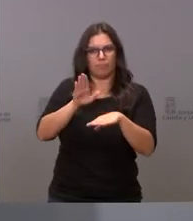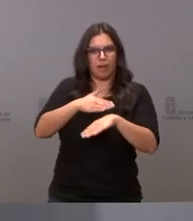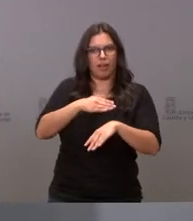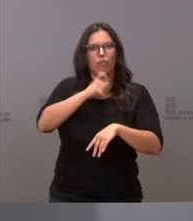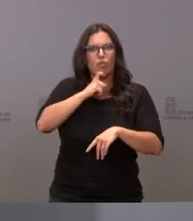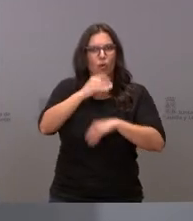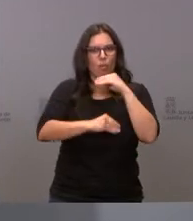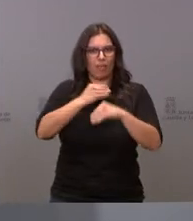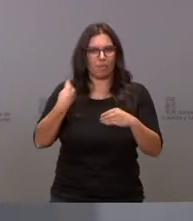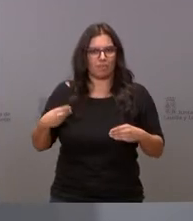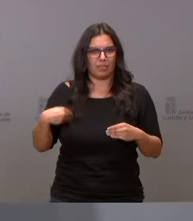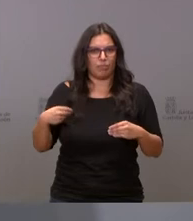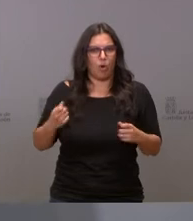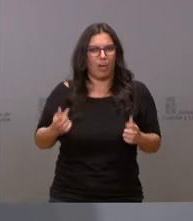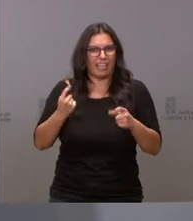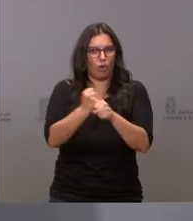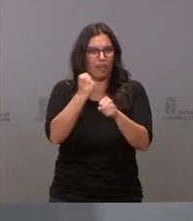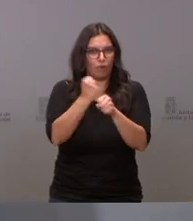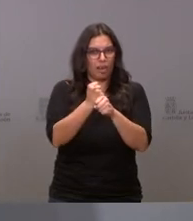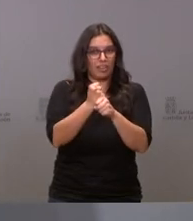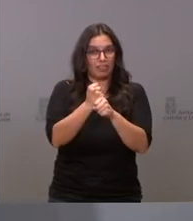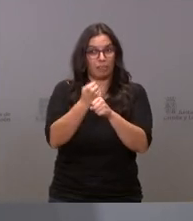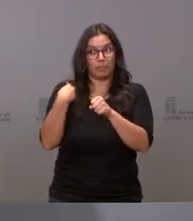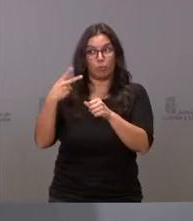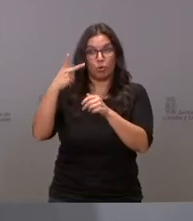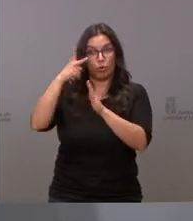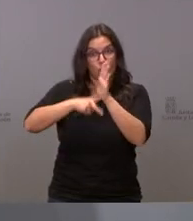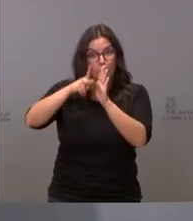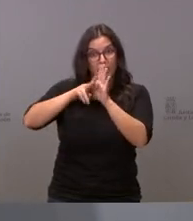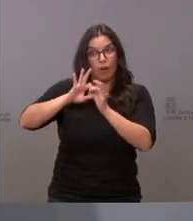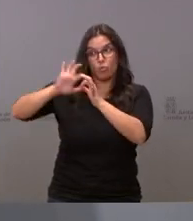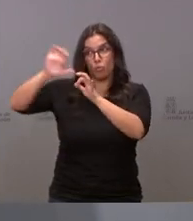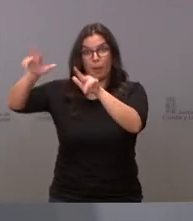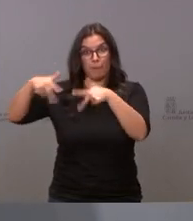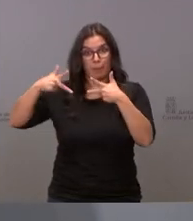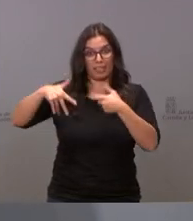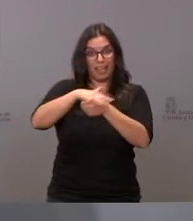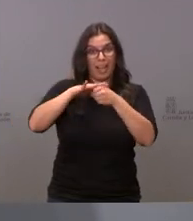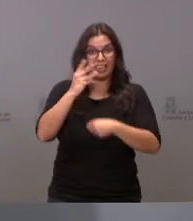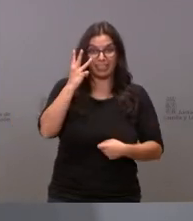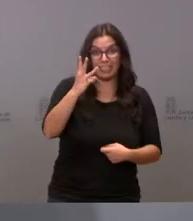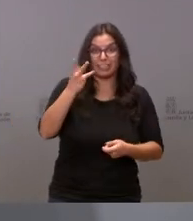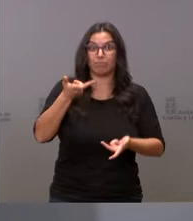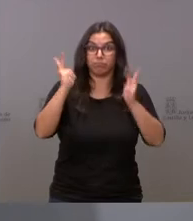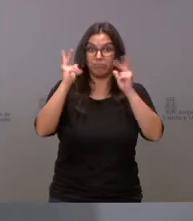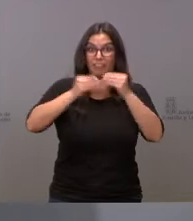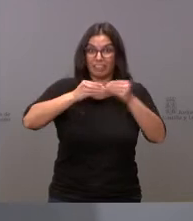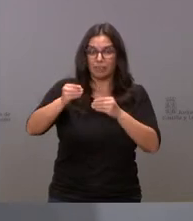costes laborales que permite la normativa de la Unión Europea esperamos que se concrete